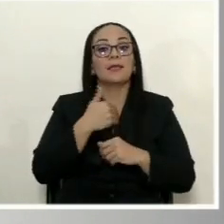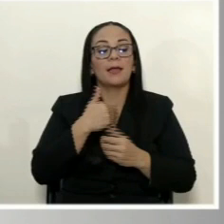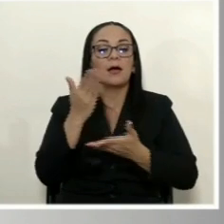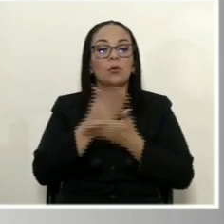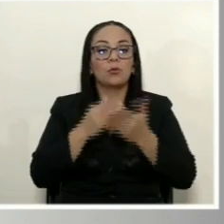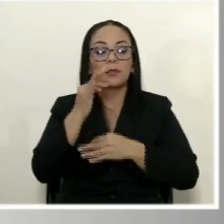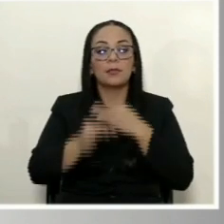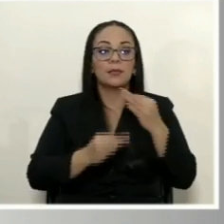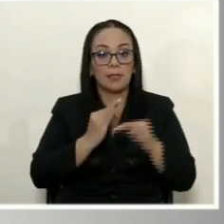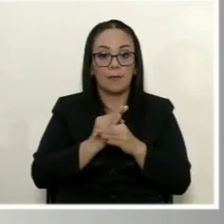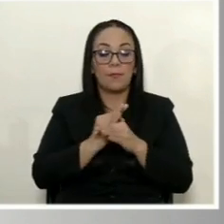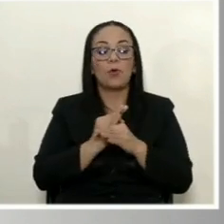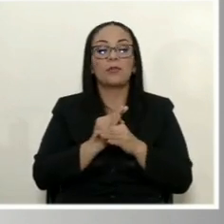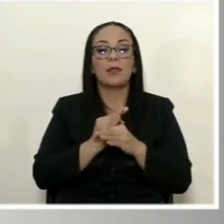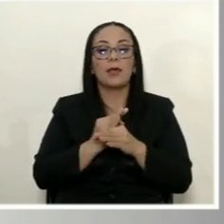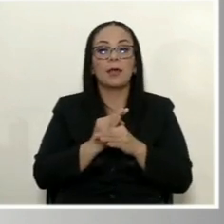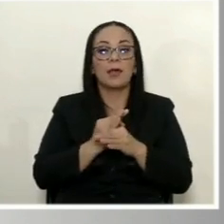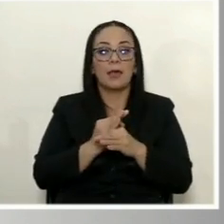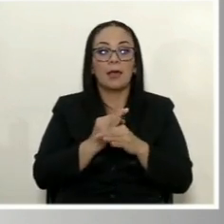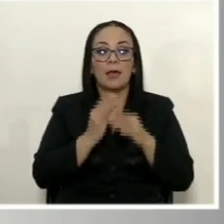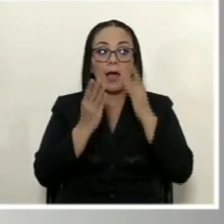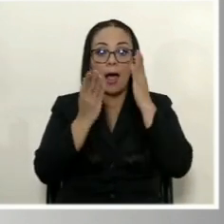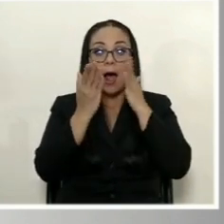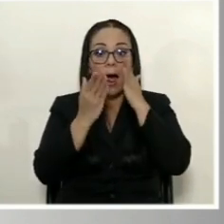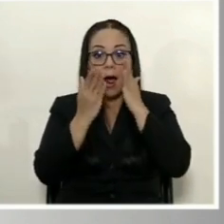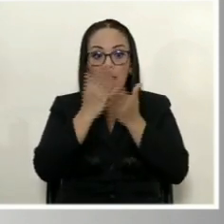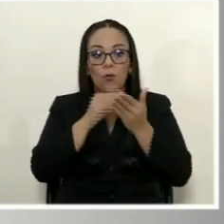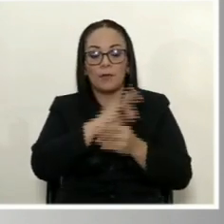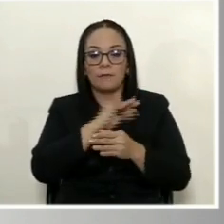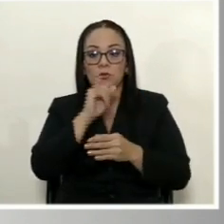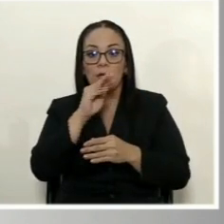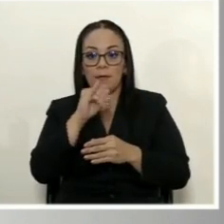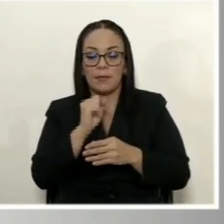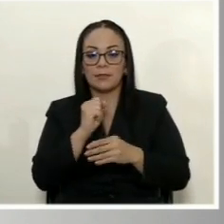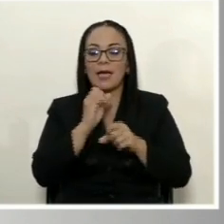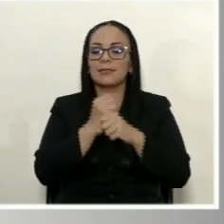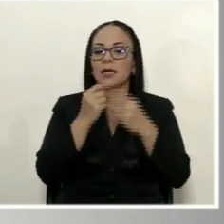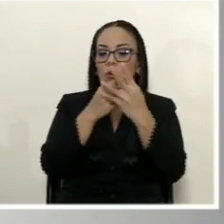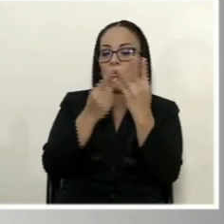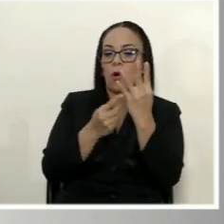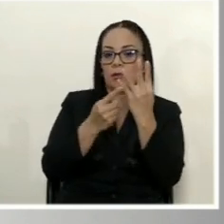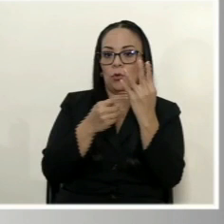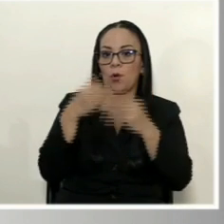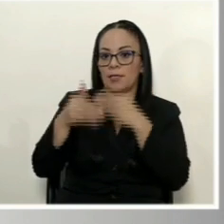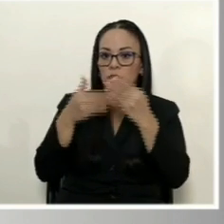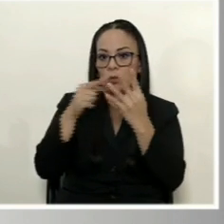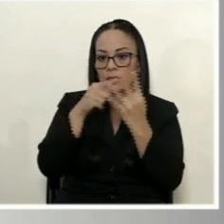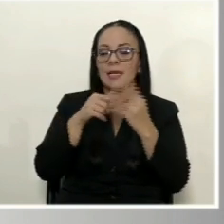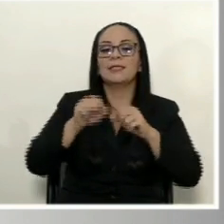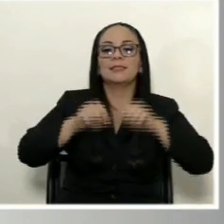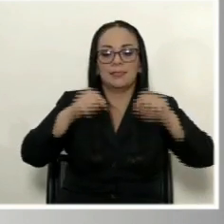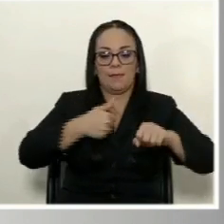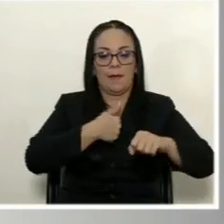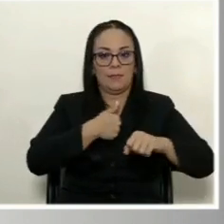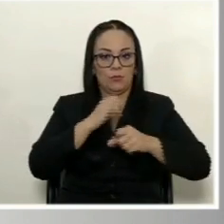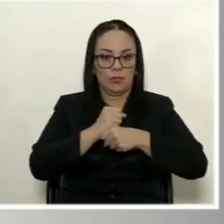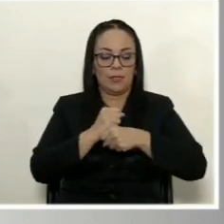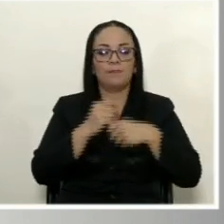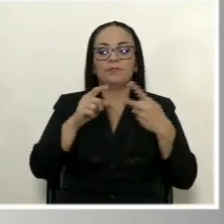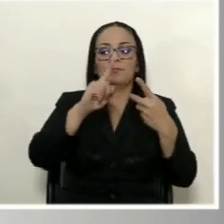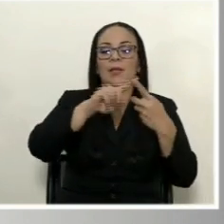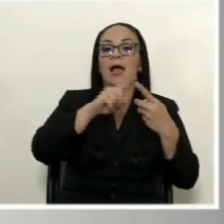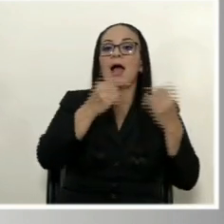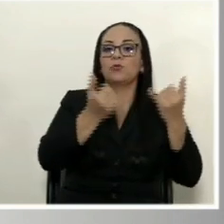algún tipo de relación con LIMAS el poder hacer cuatro gestiones en este sistema de autogestión. Uno es